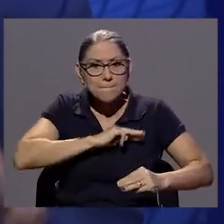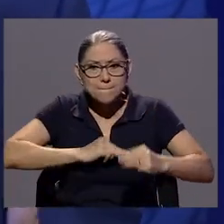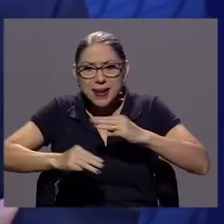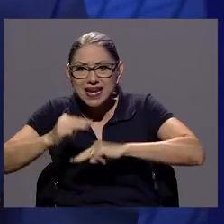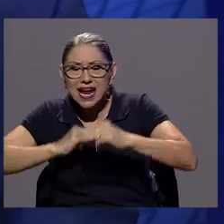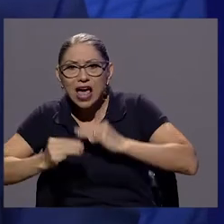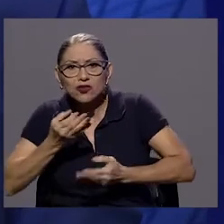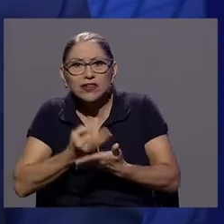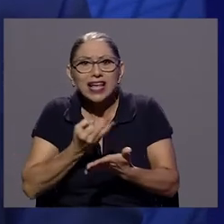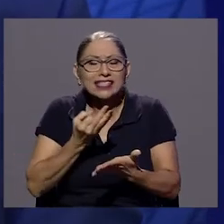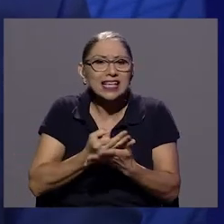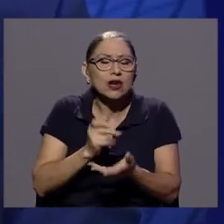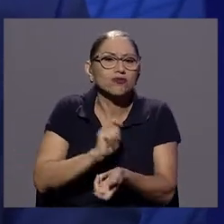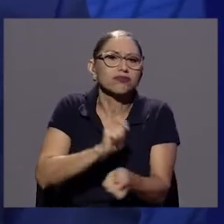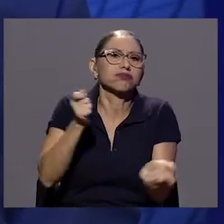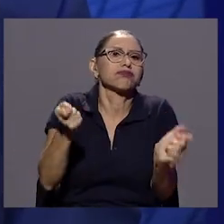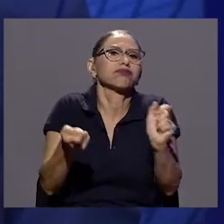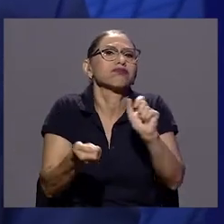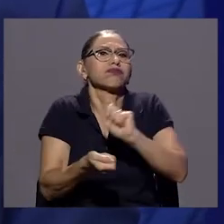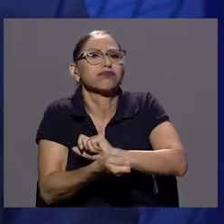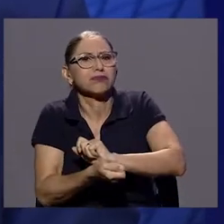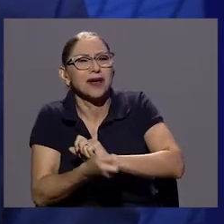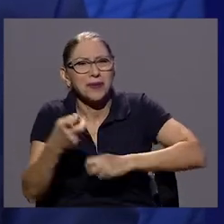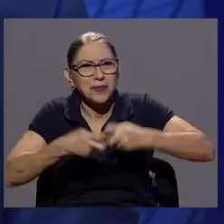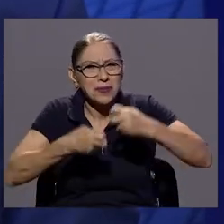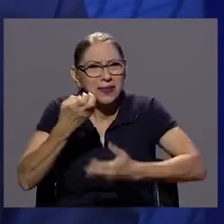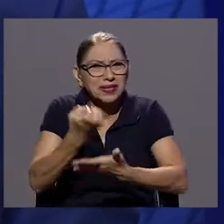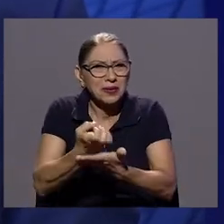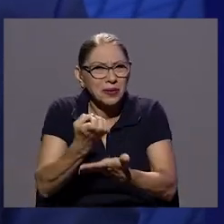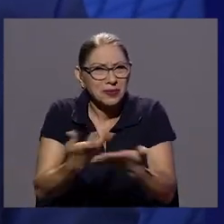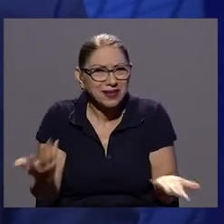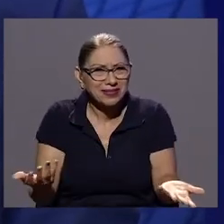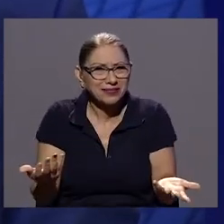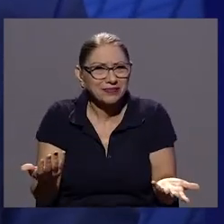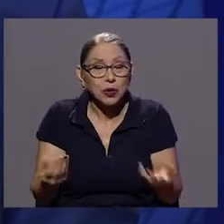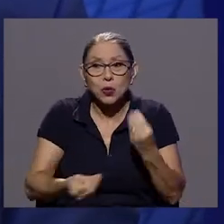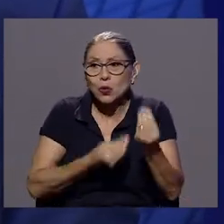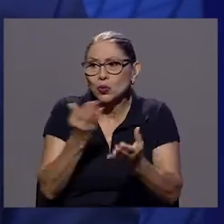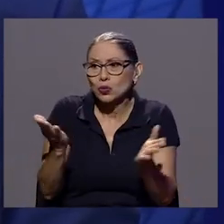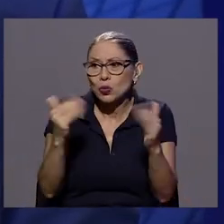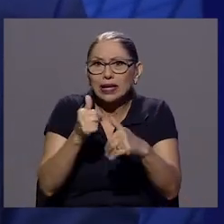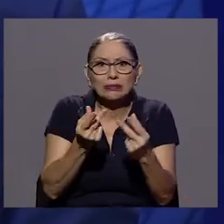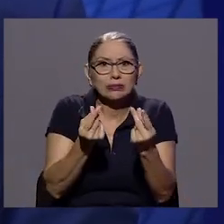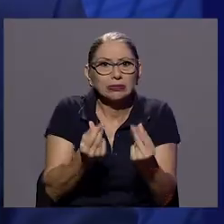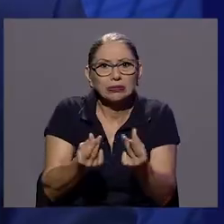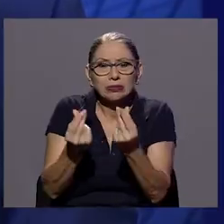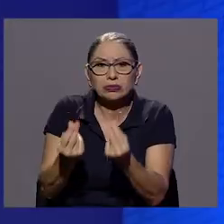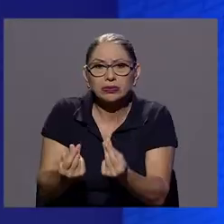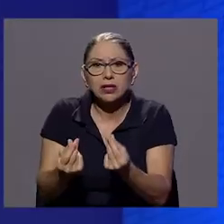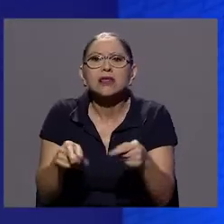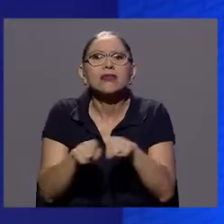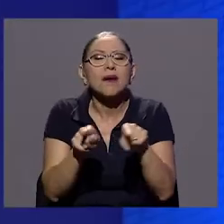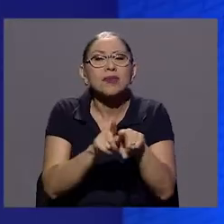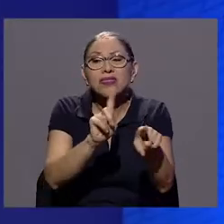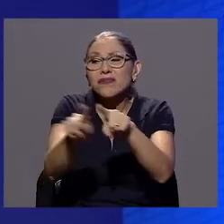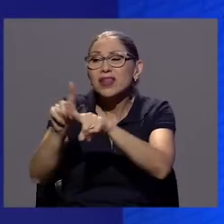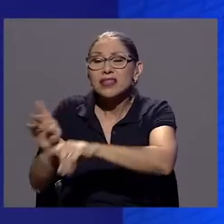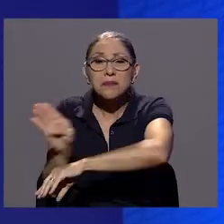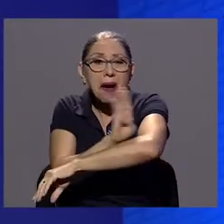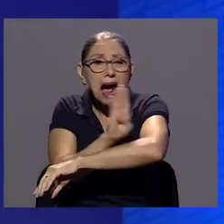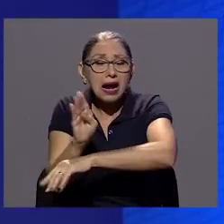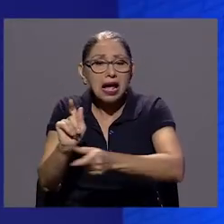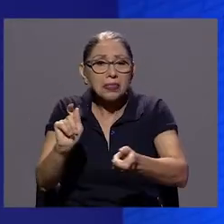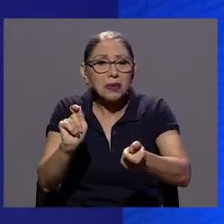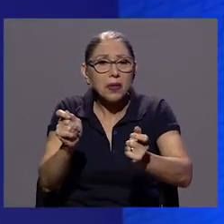inundamos de liquidez en el mundo y además la banca comenzó a presentar una transformación. La banca había estado muy